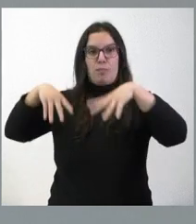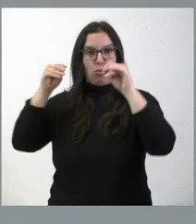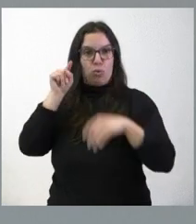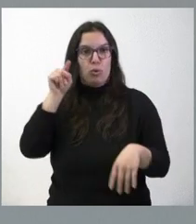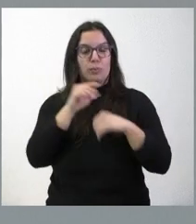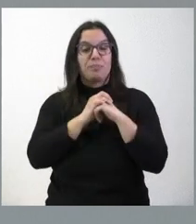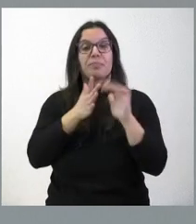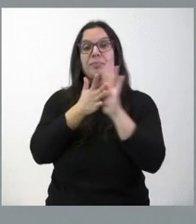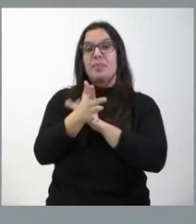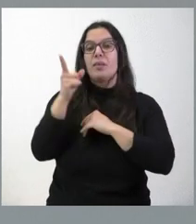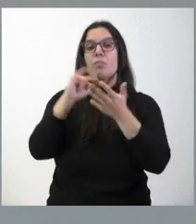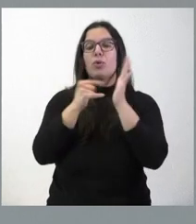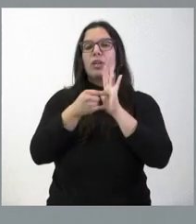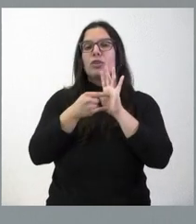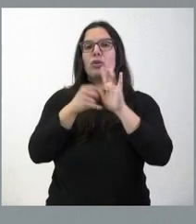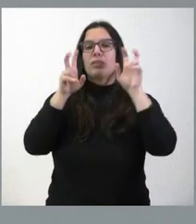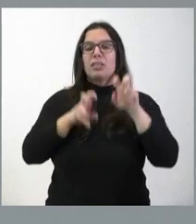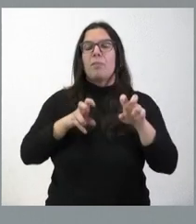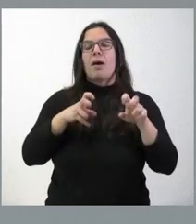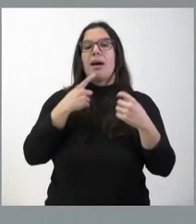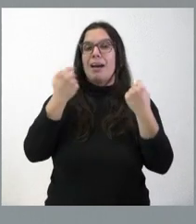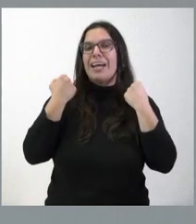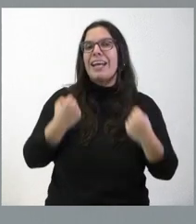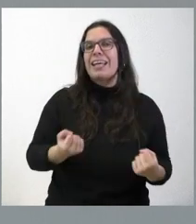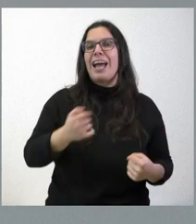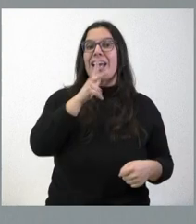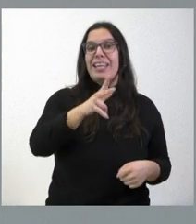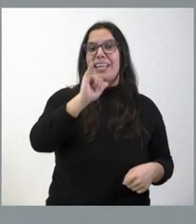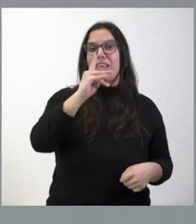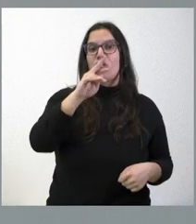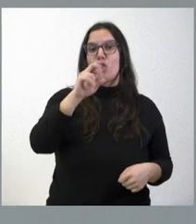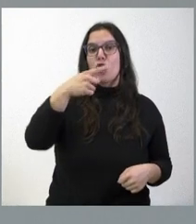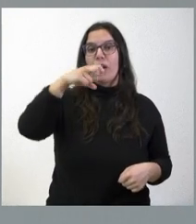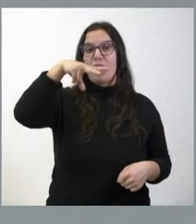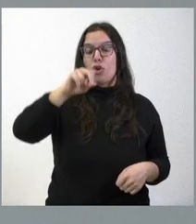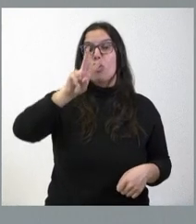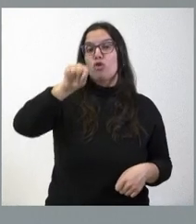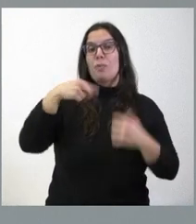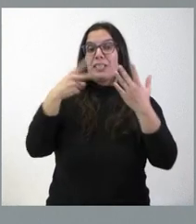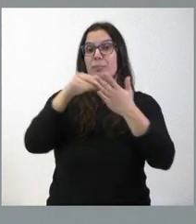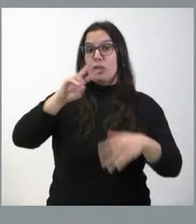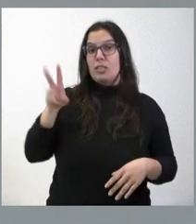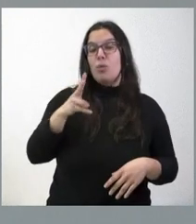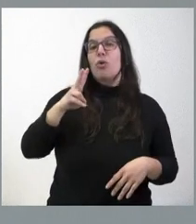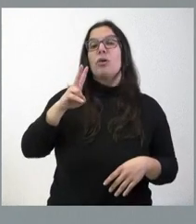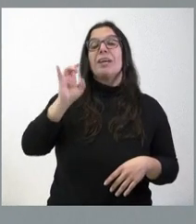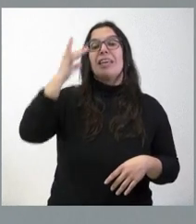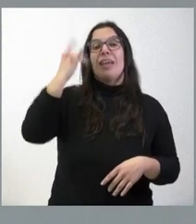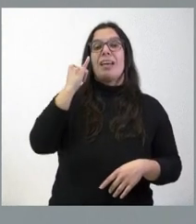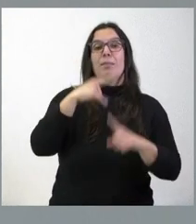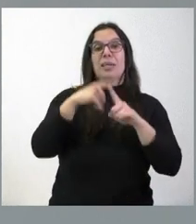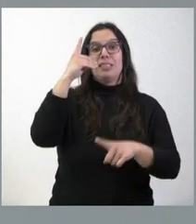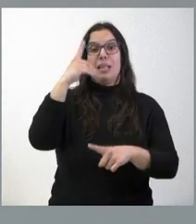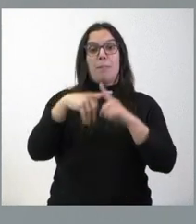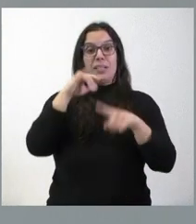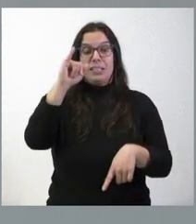Estamos hablando de un proyecto sobre energía hidrógeno, 2,7 millones de euros iniciativa de I más de planes complementarios